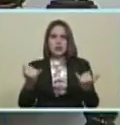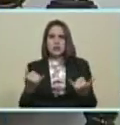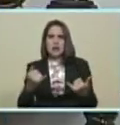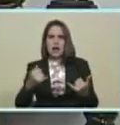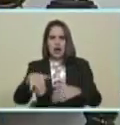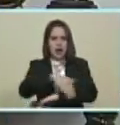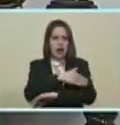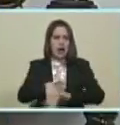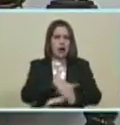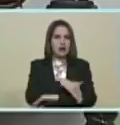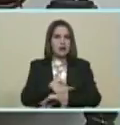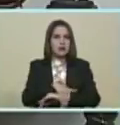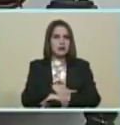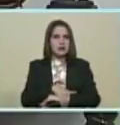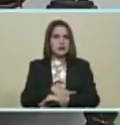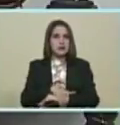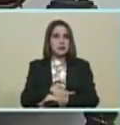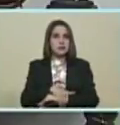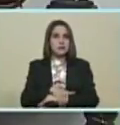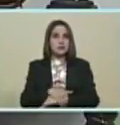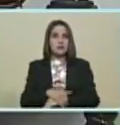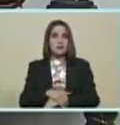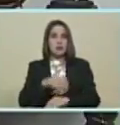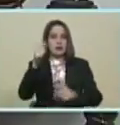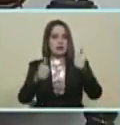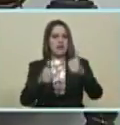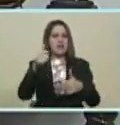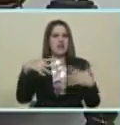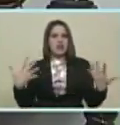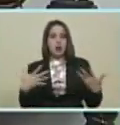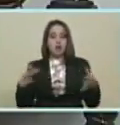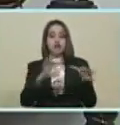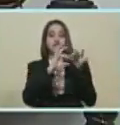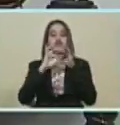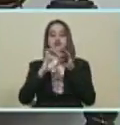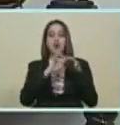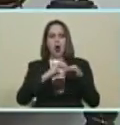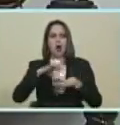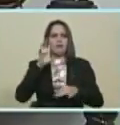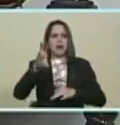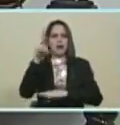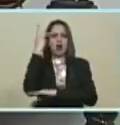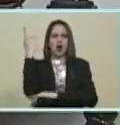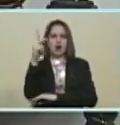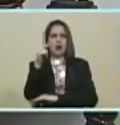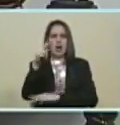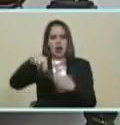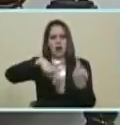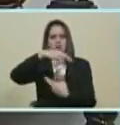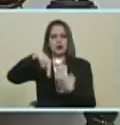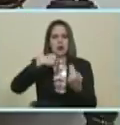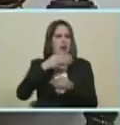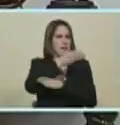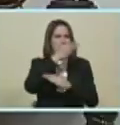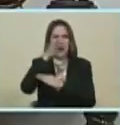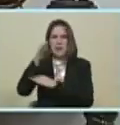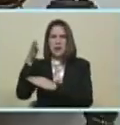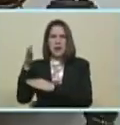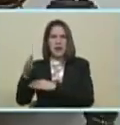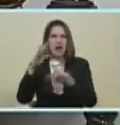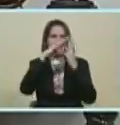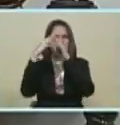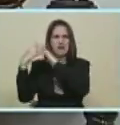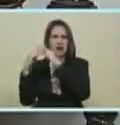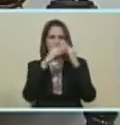la calle... ...y con los candidatos y candidatas... ...unitarios... ...patriotas y revolucionarios... ...recorrer hasta el último